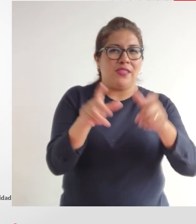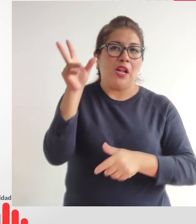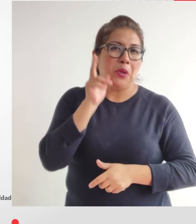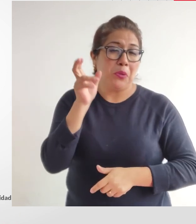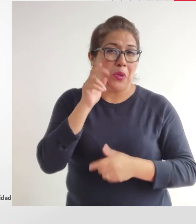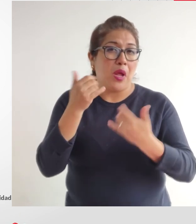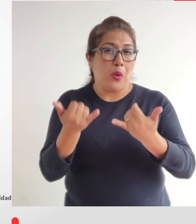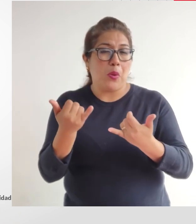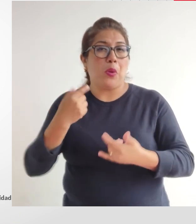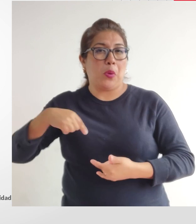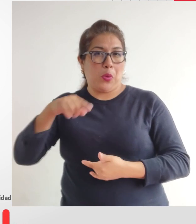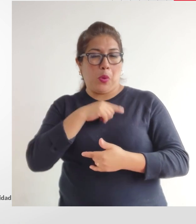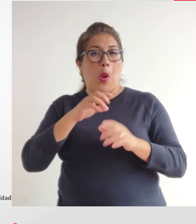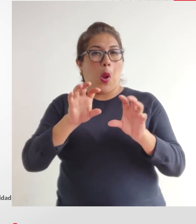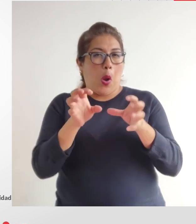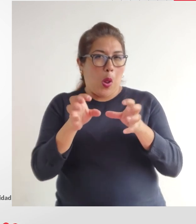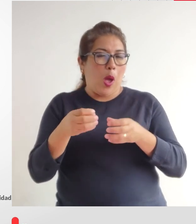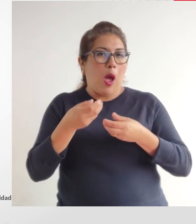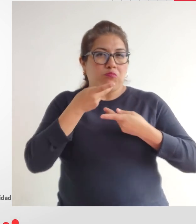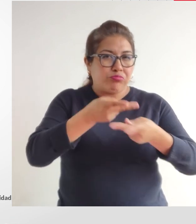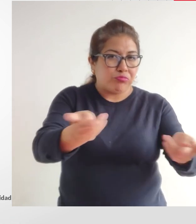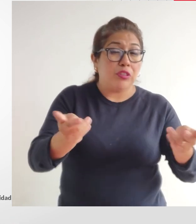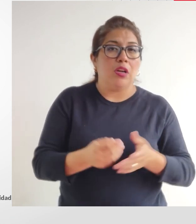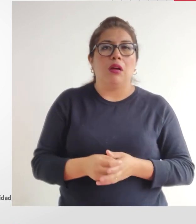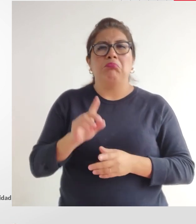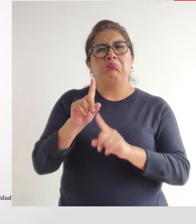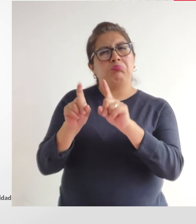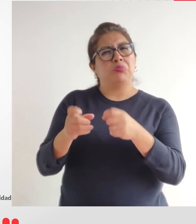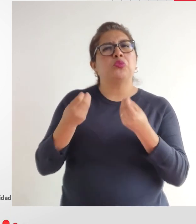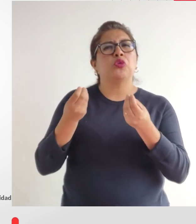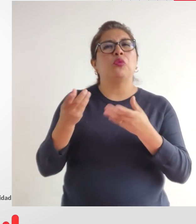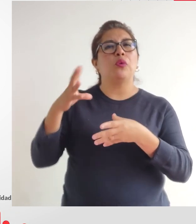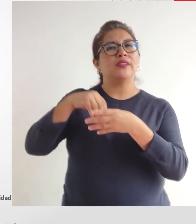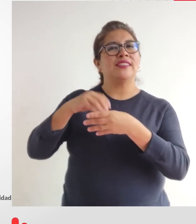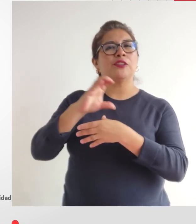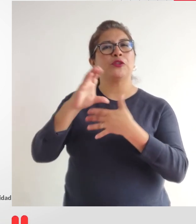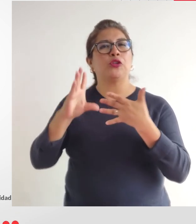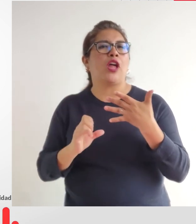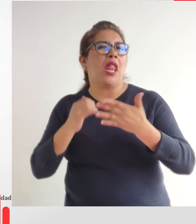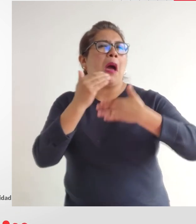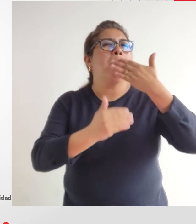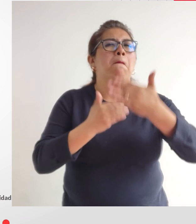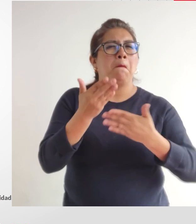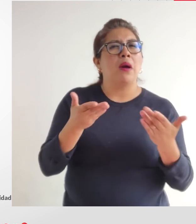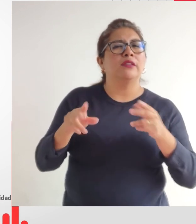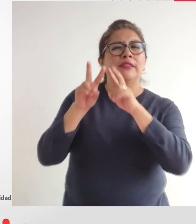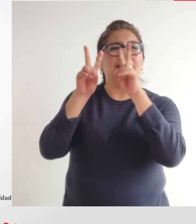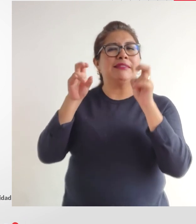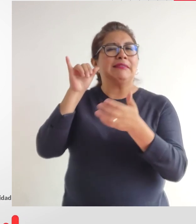de oyentes que nos permiten ingresar a vuestros hogares cómo vamos avanzando en Conadis en este